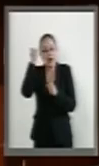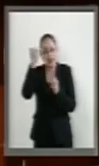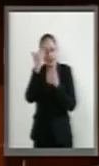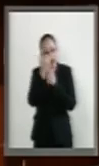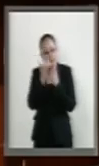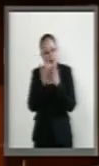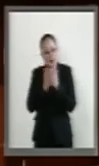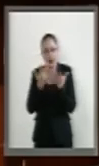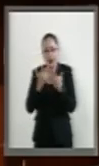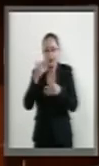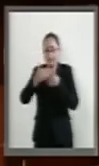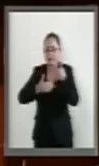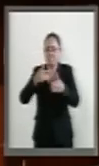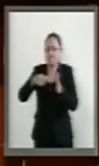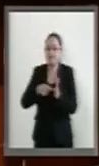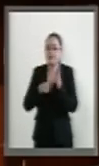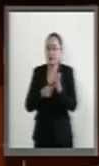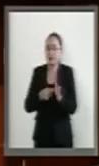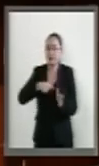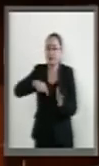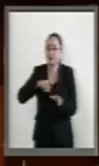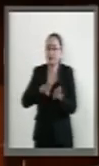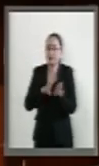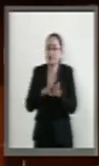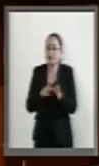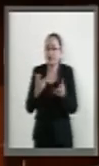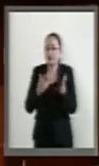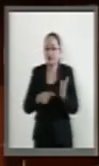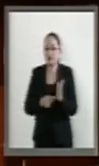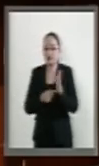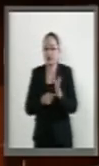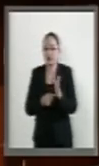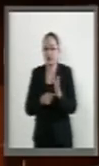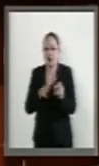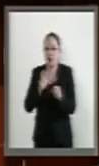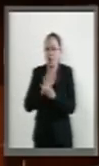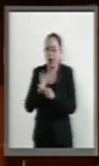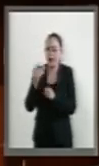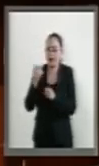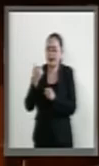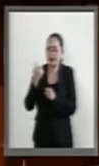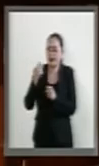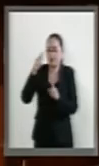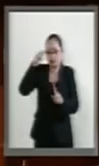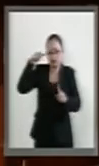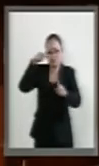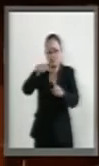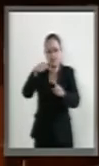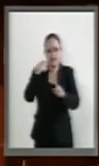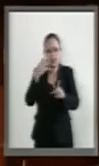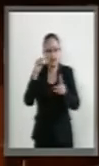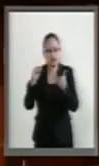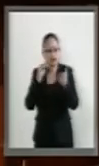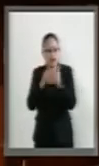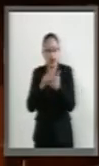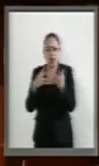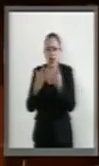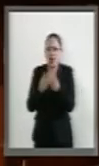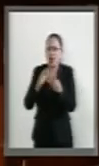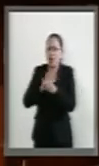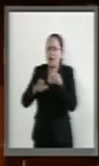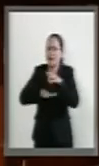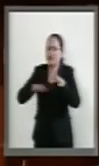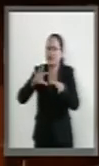gestionar las expectativas que ha generado la Alianza a partir del enorme